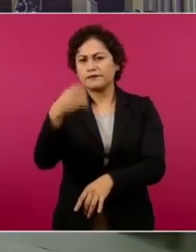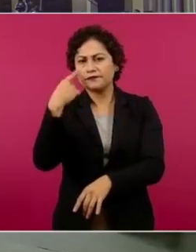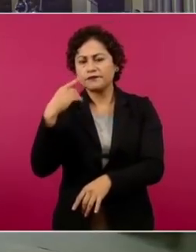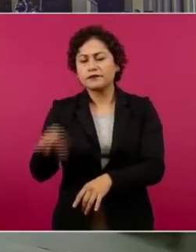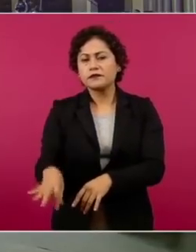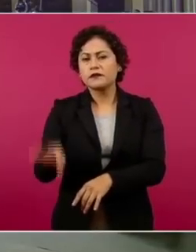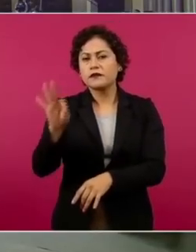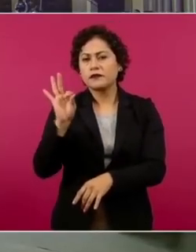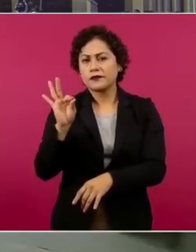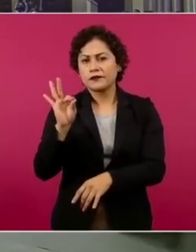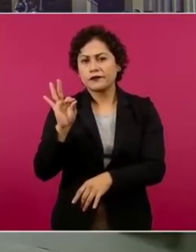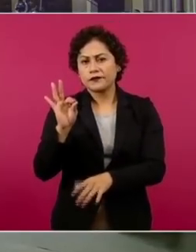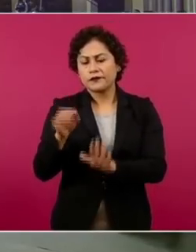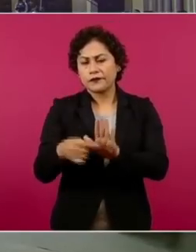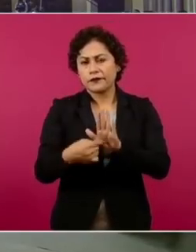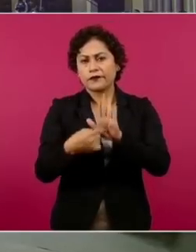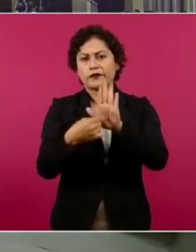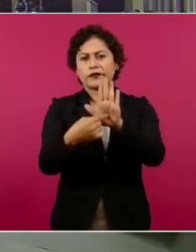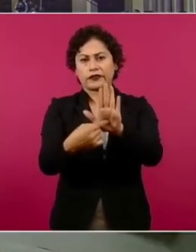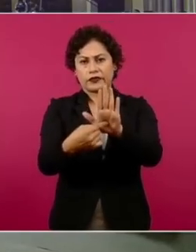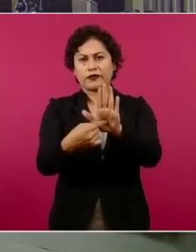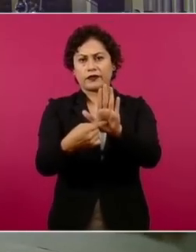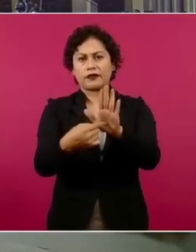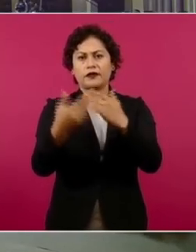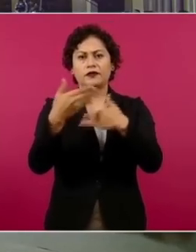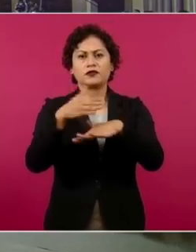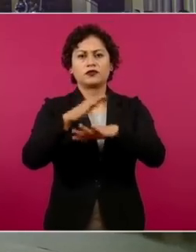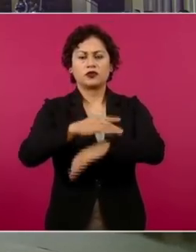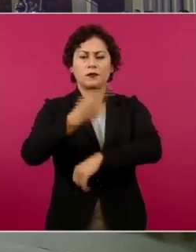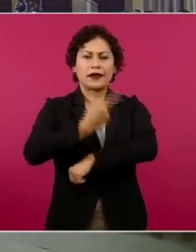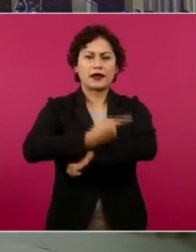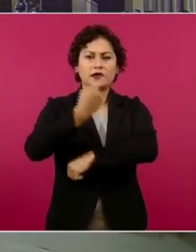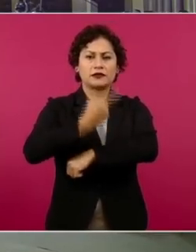lámina de las casetas?